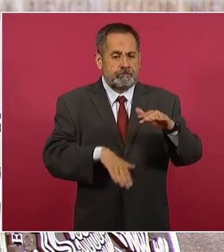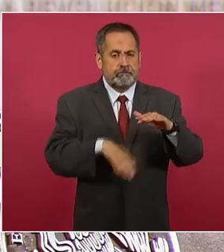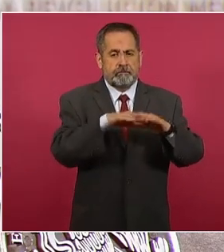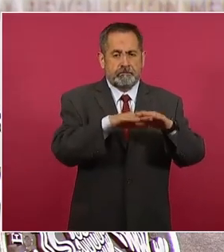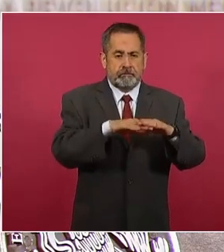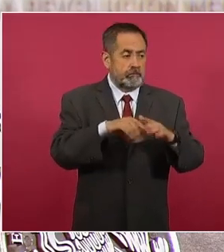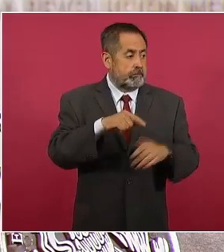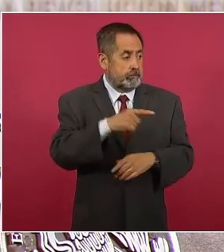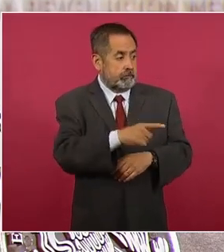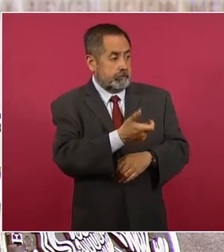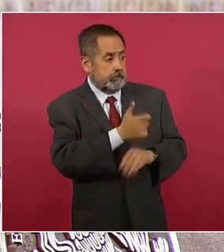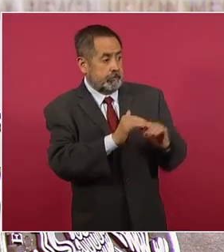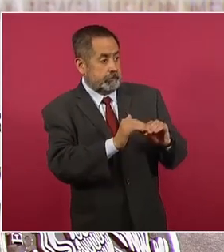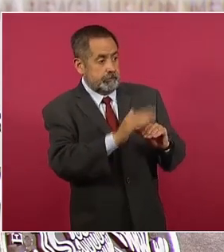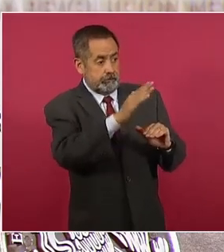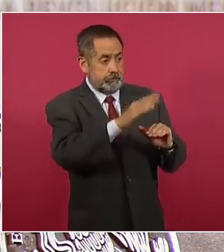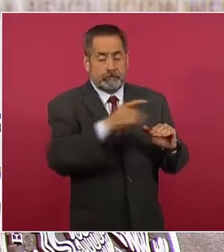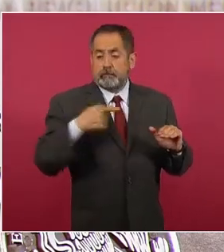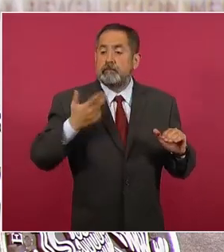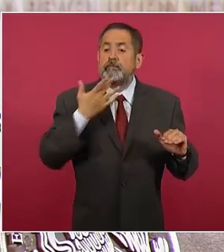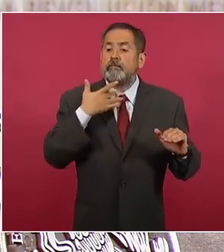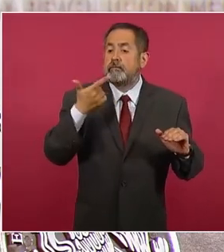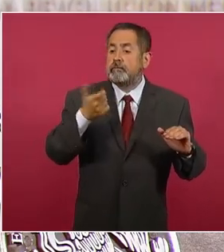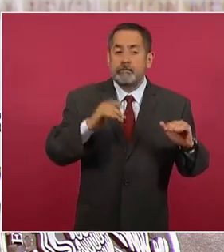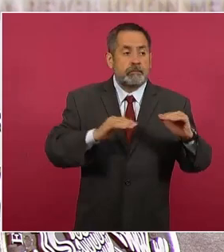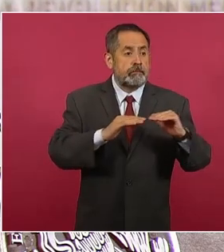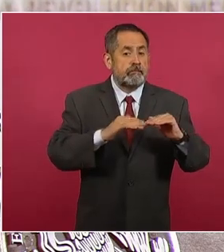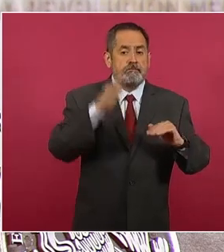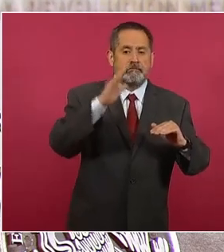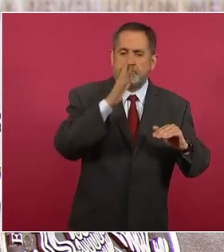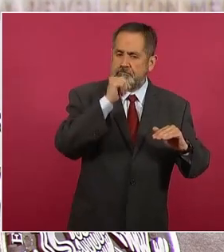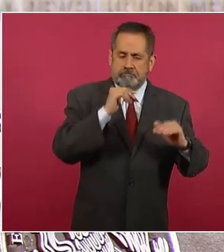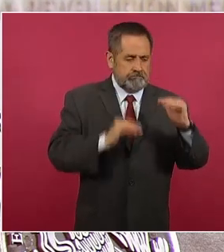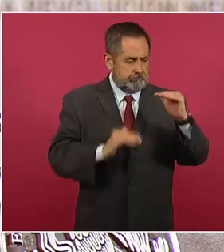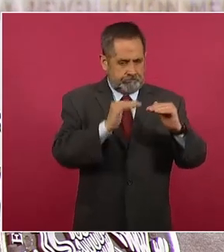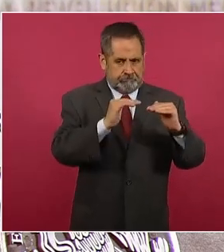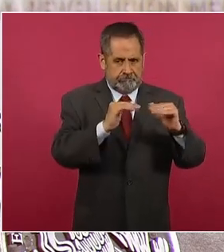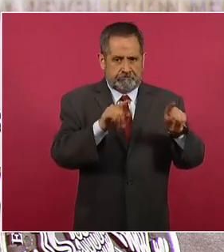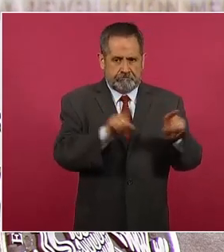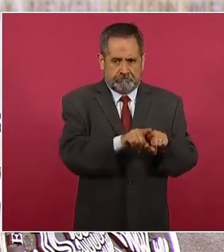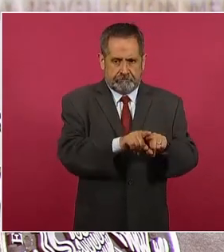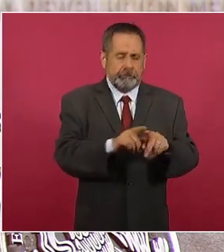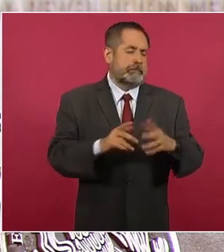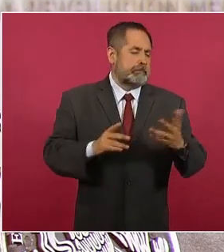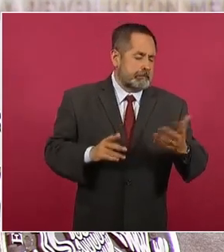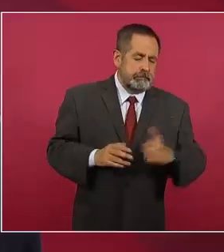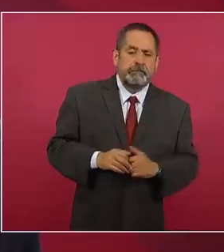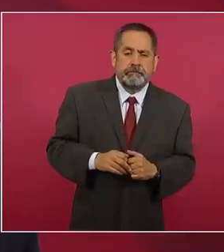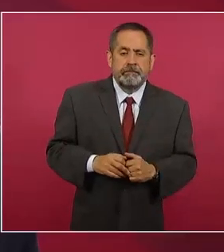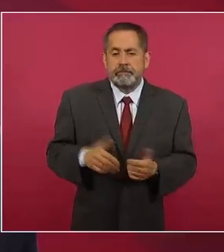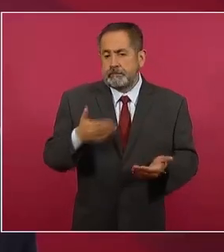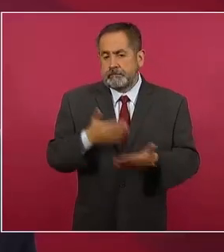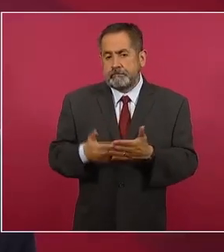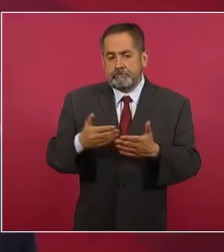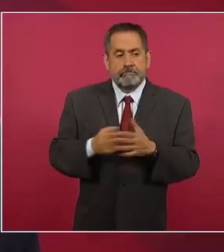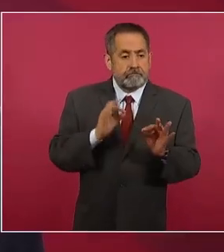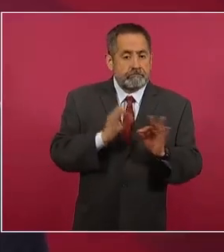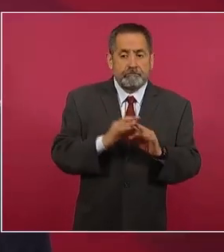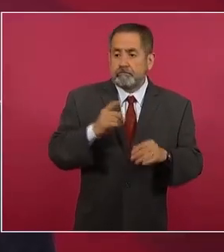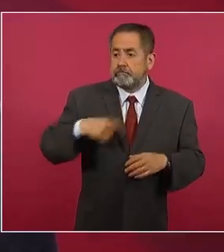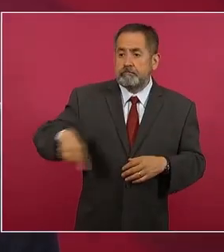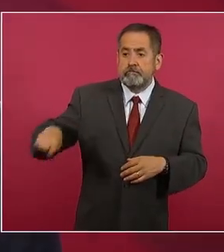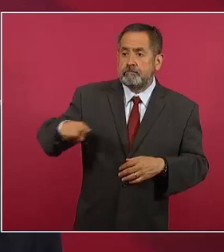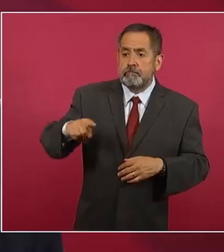de la inflación. Y esto logró por sí mismo evitar hasta ahora una caída del